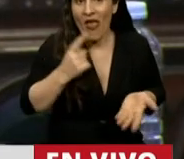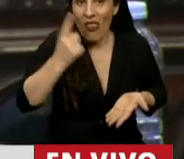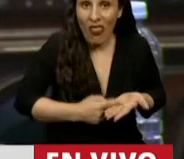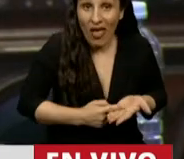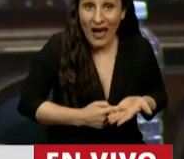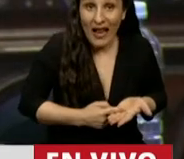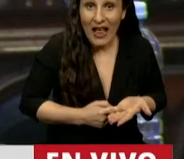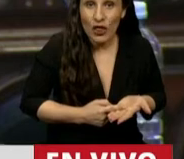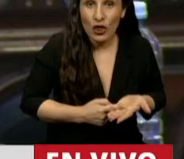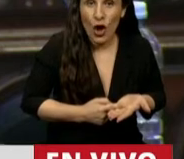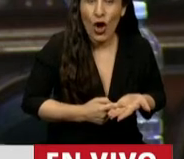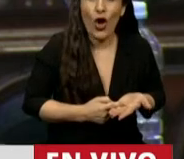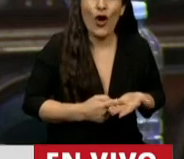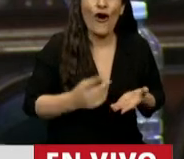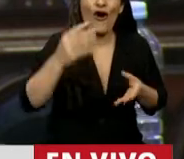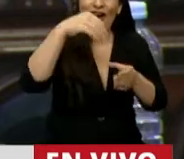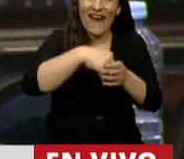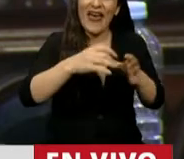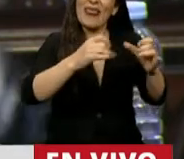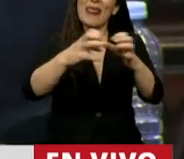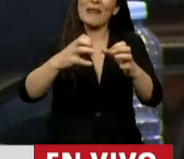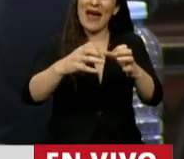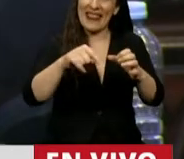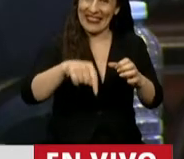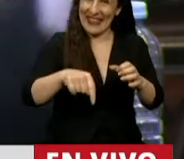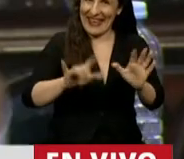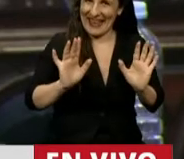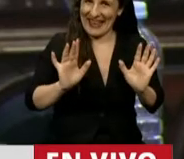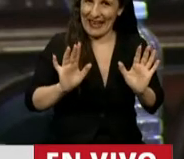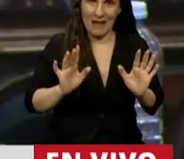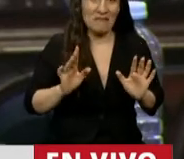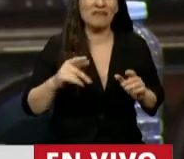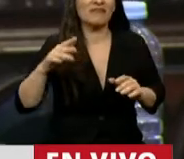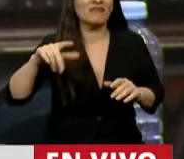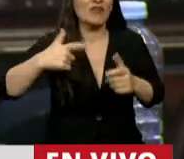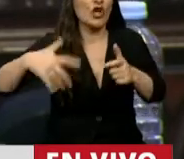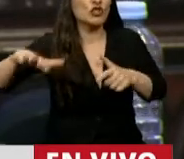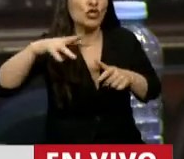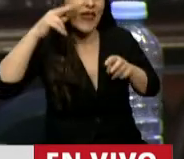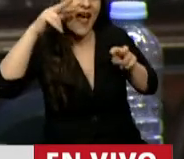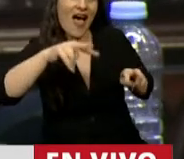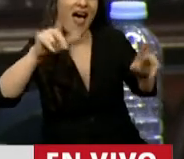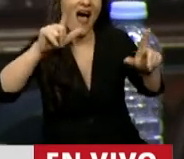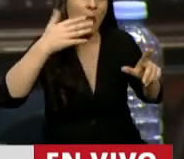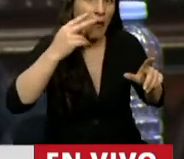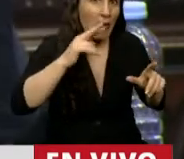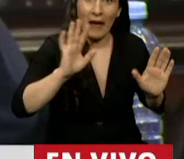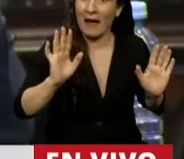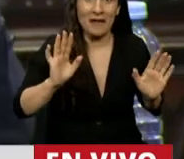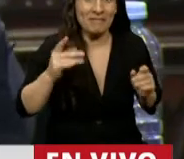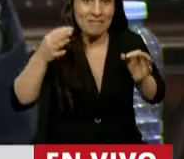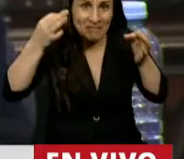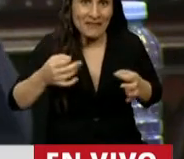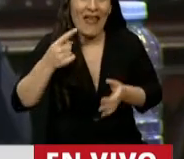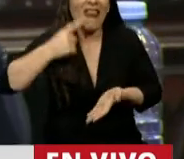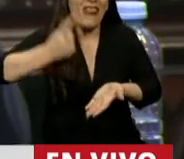no se discutió como lo estamos discutiendo hoy, puertas y de cara a toda la sociedad. Es un decreto, vuelvo a repetir, de